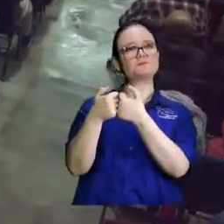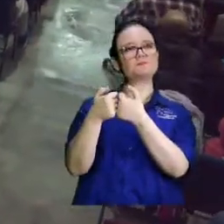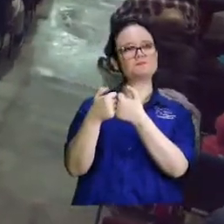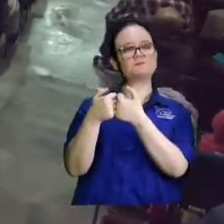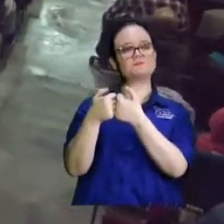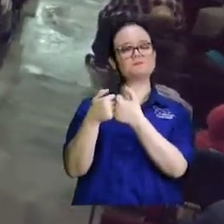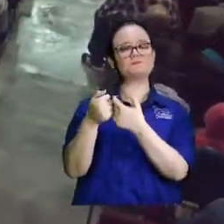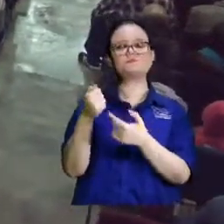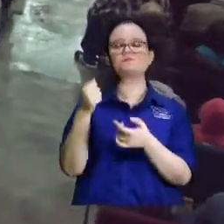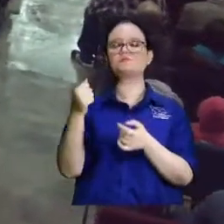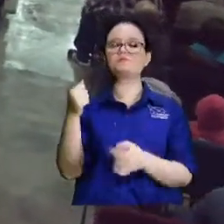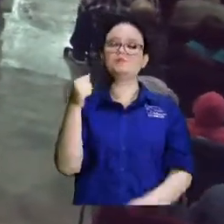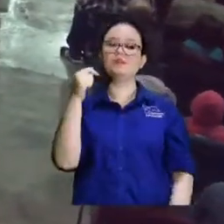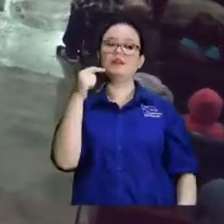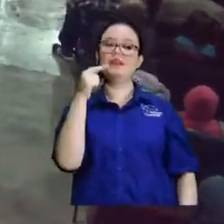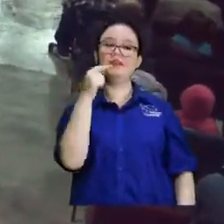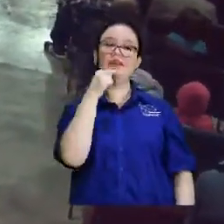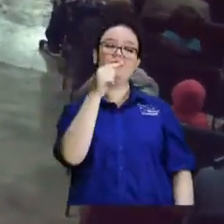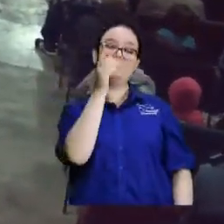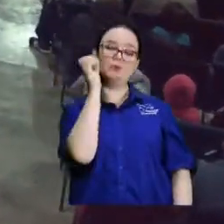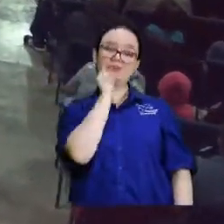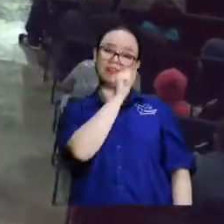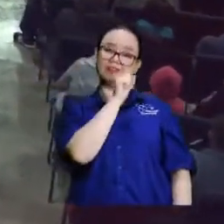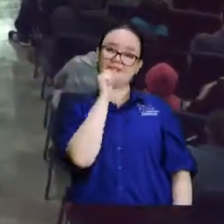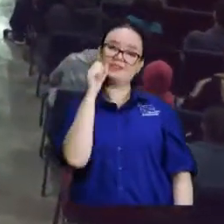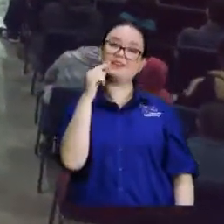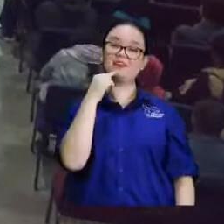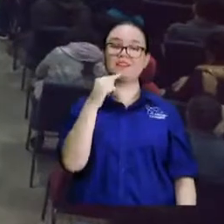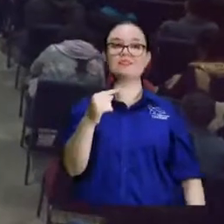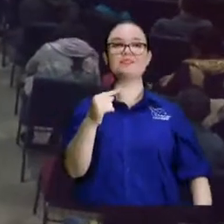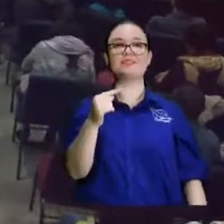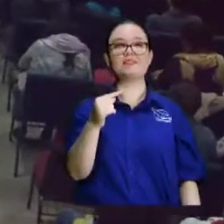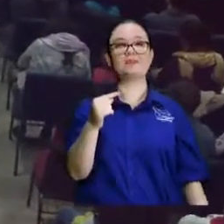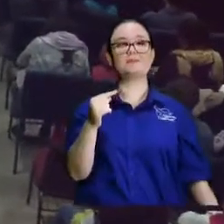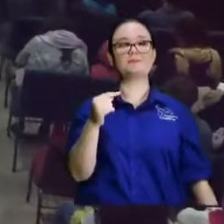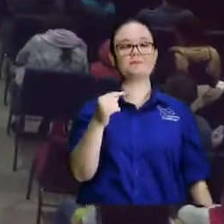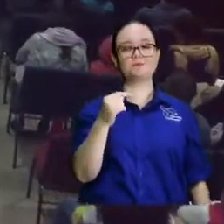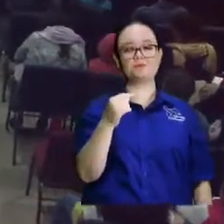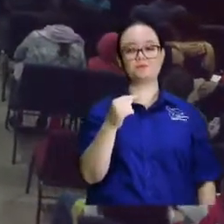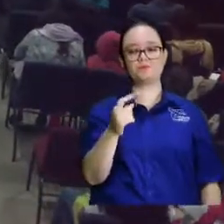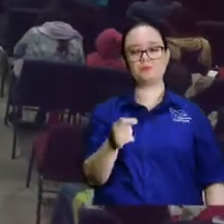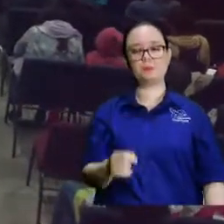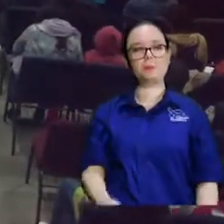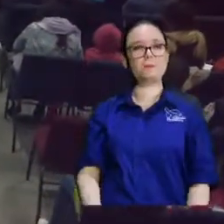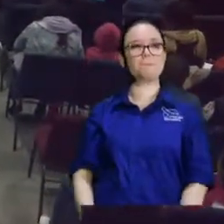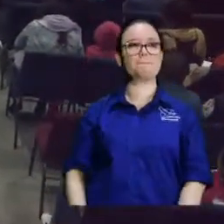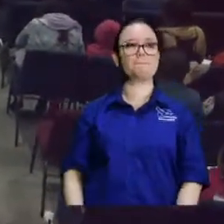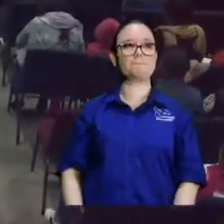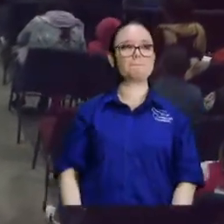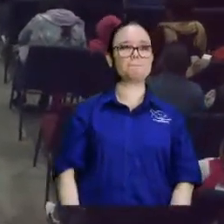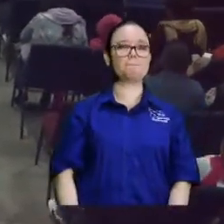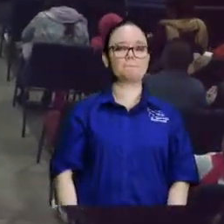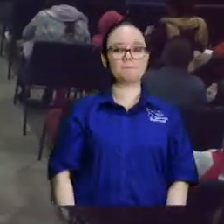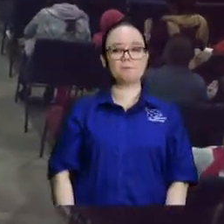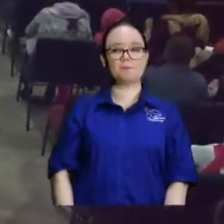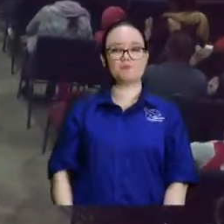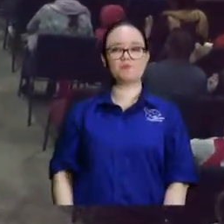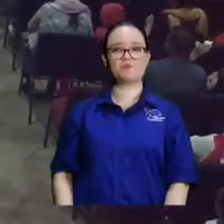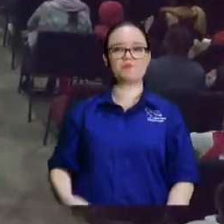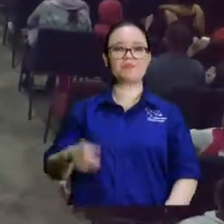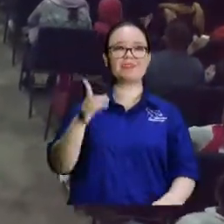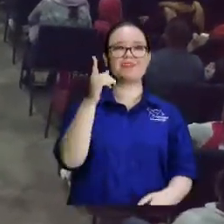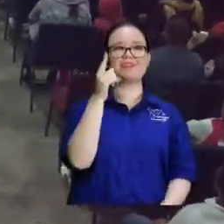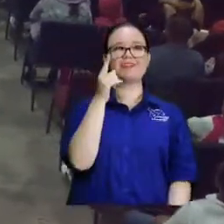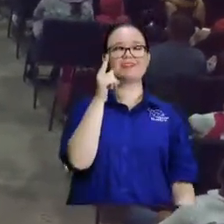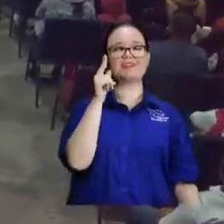himno? Que vivo cada día, vivo, ¿cómo, cómo, a ver, si lo saben? Yo no,